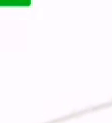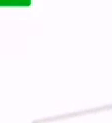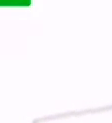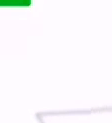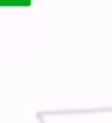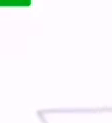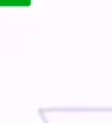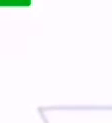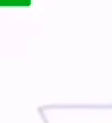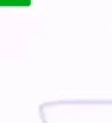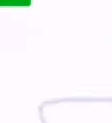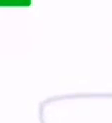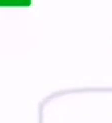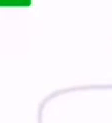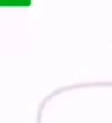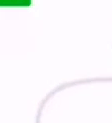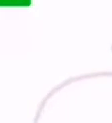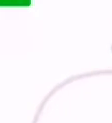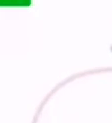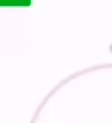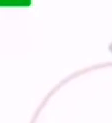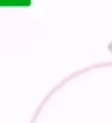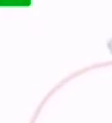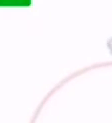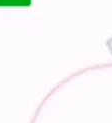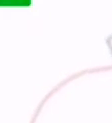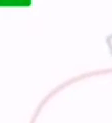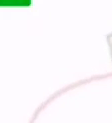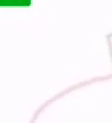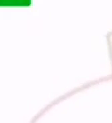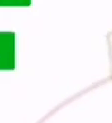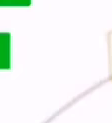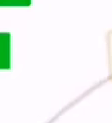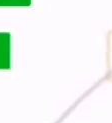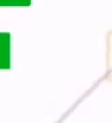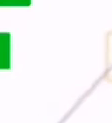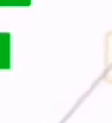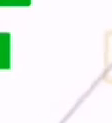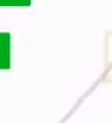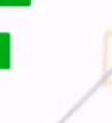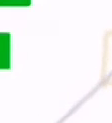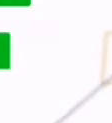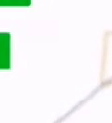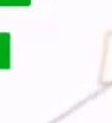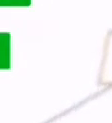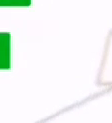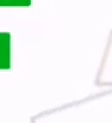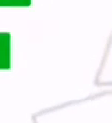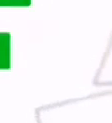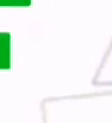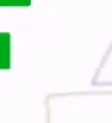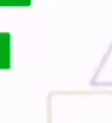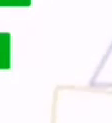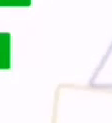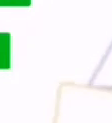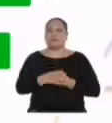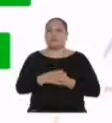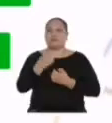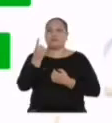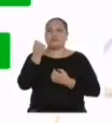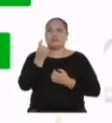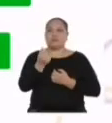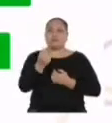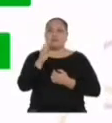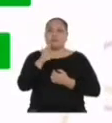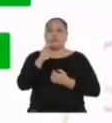son los trabajadores mismos y su experiencia laboral. Y por último, tenemos el capital